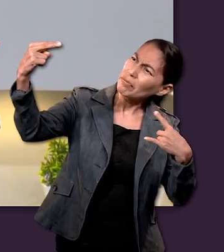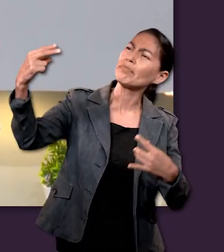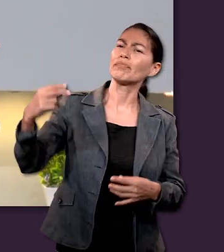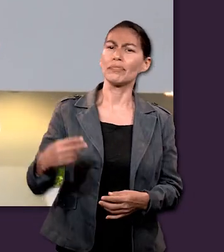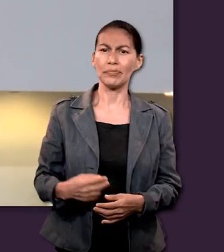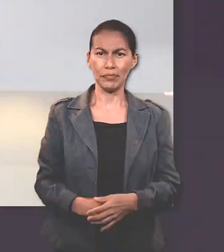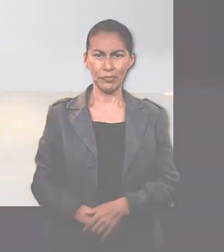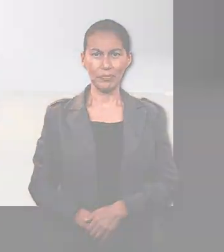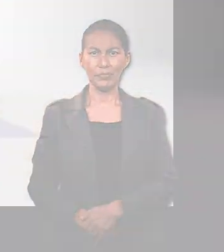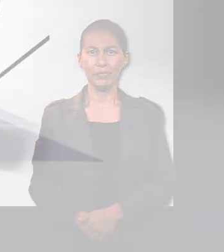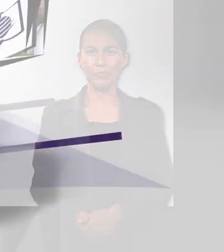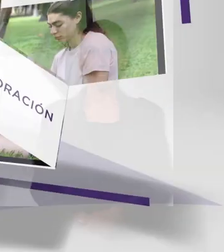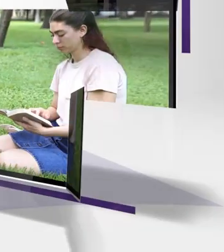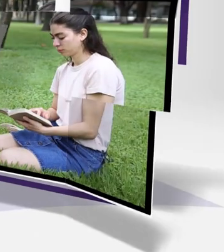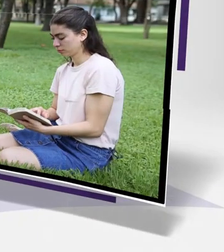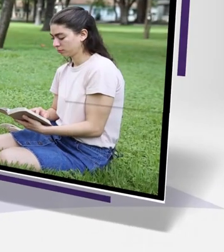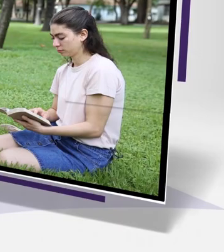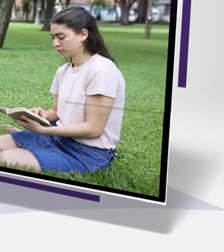invisible.